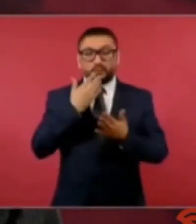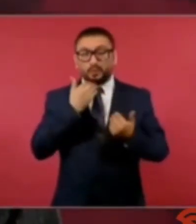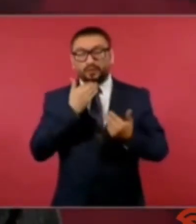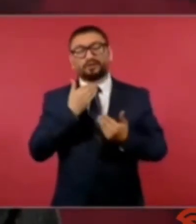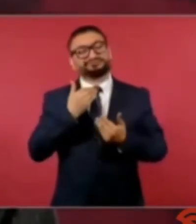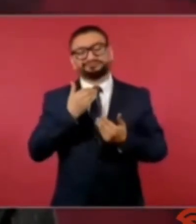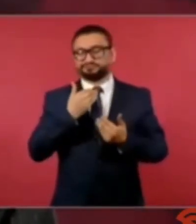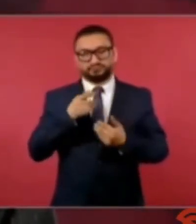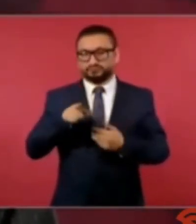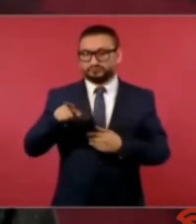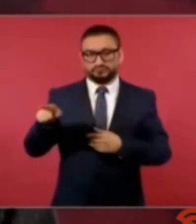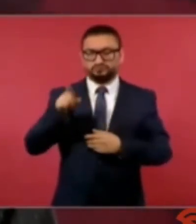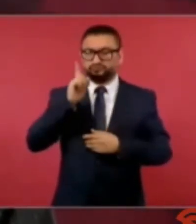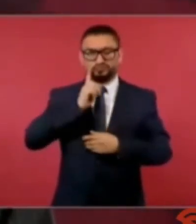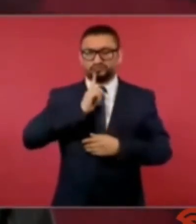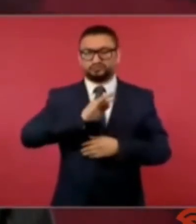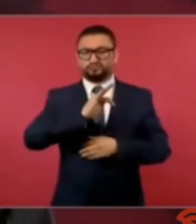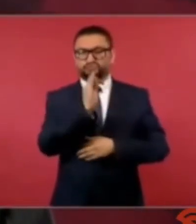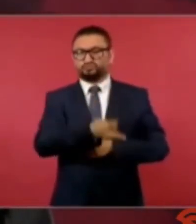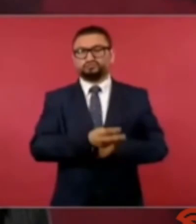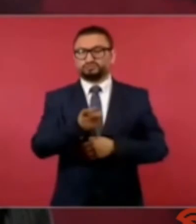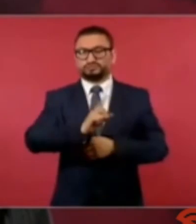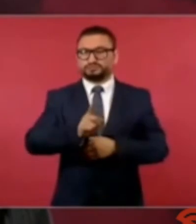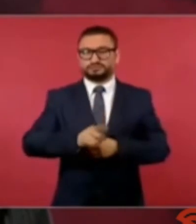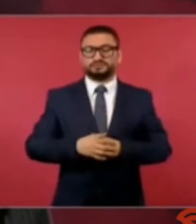ya no acepta eso